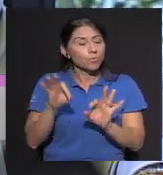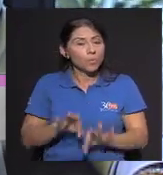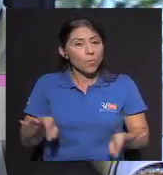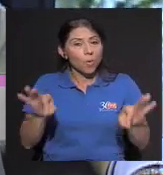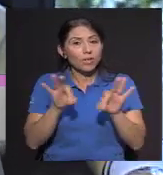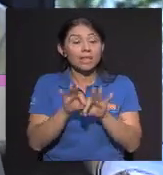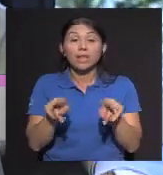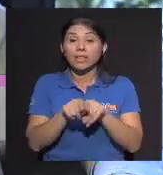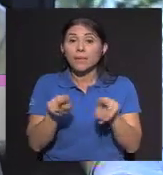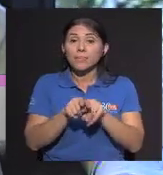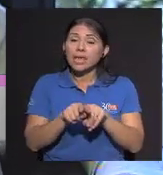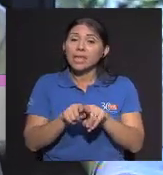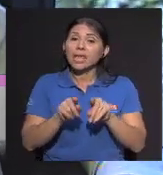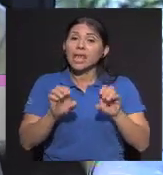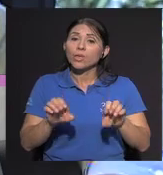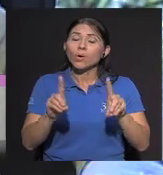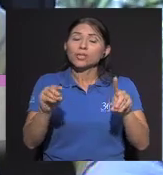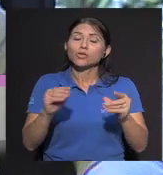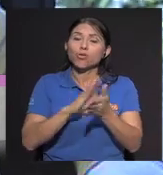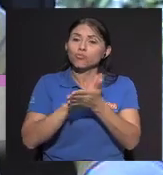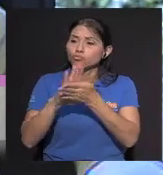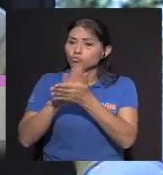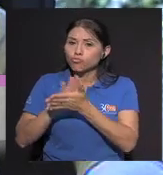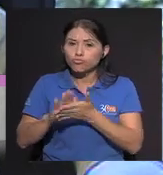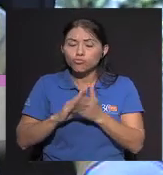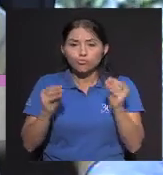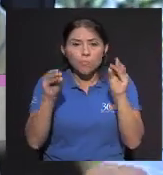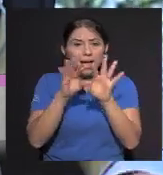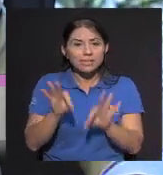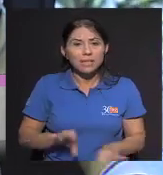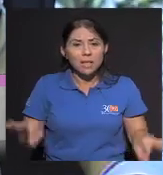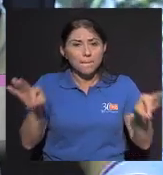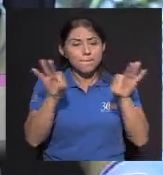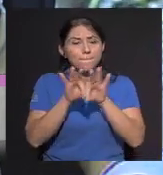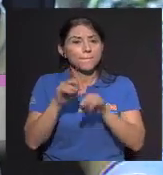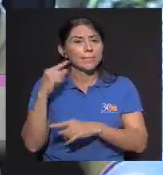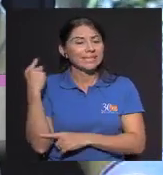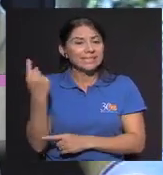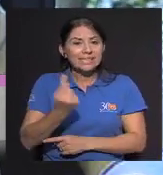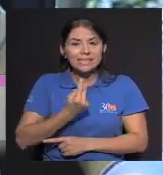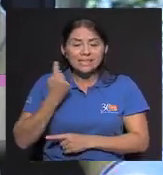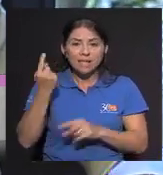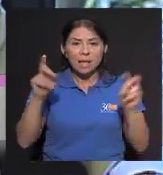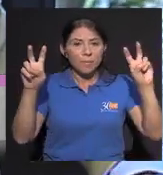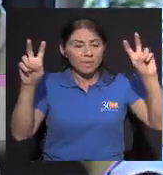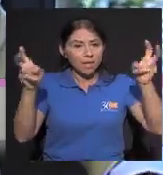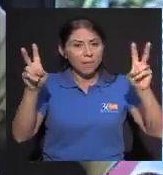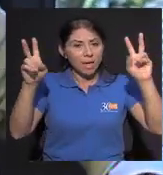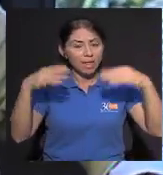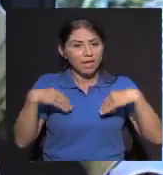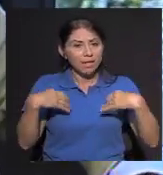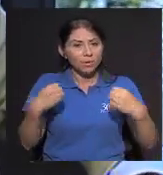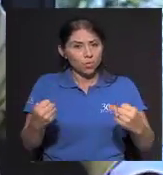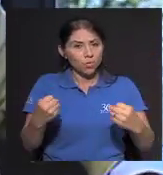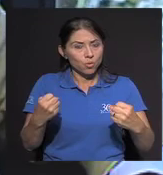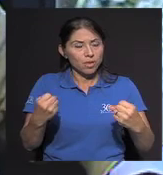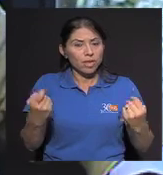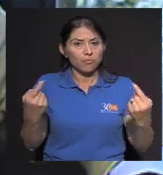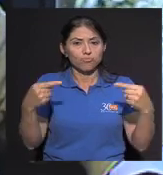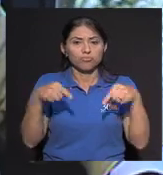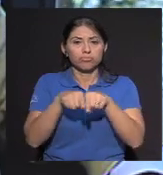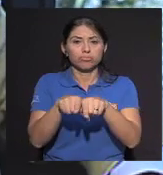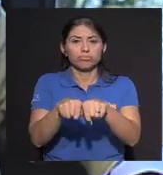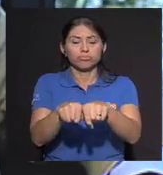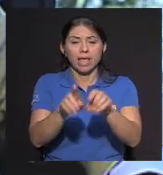educación sanitaria Que es lo que Estábamos hablando Lo más importante Siempre El tema De la salud